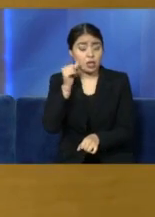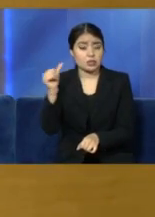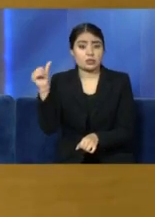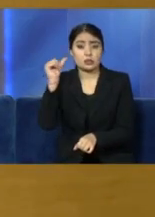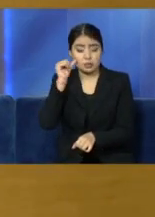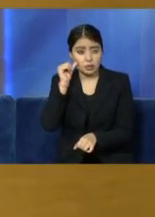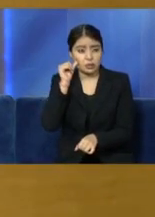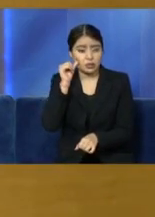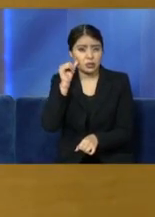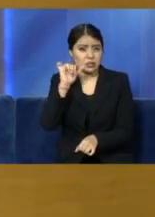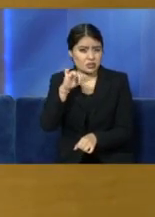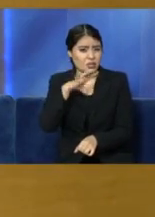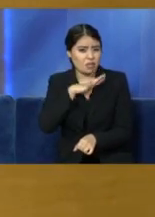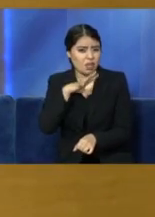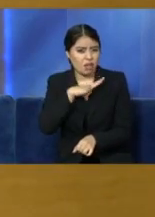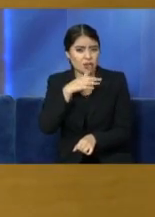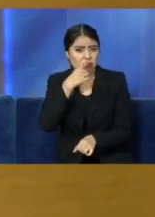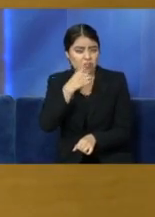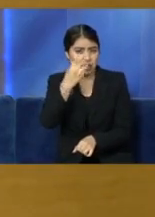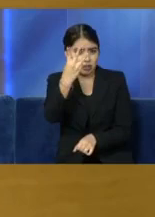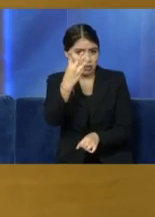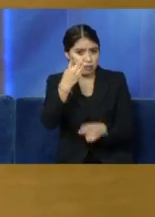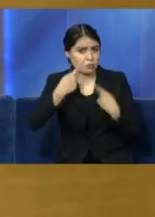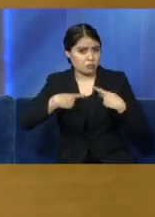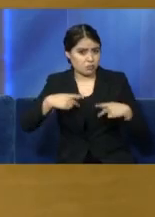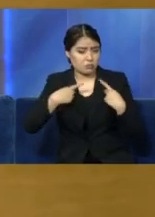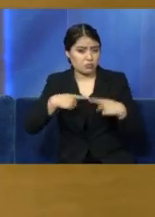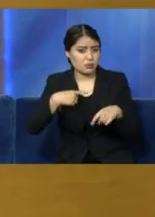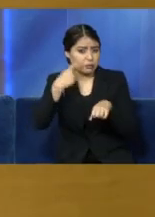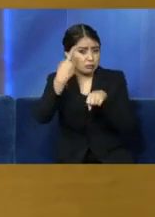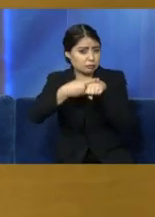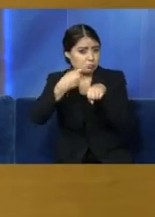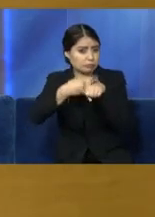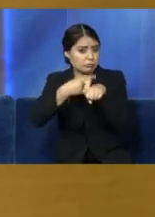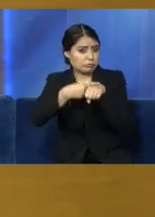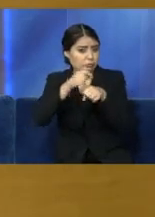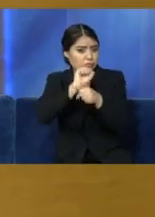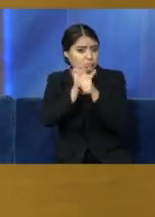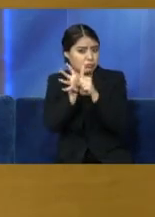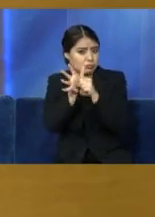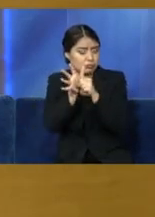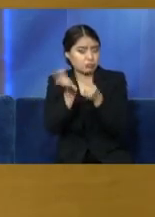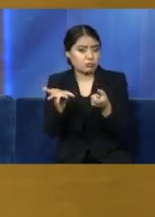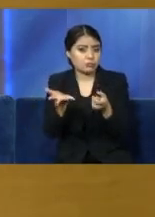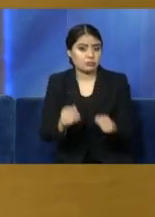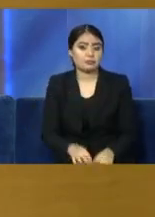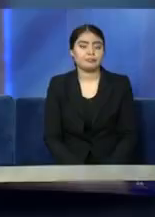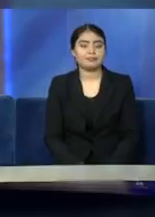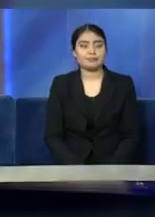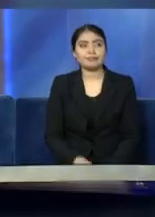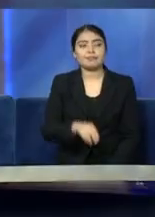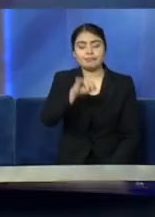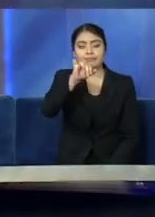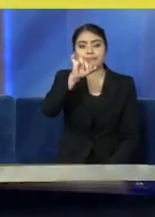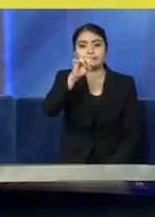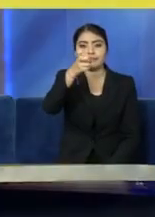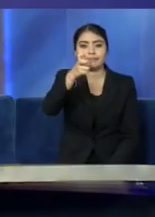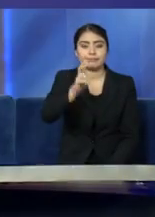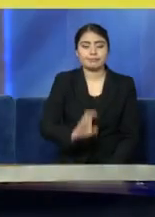entendido de que se presentaron tres casos confirmados. Entiendo la capital, todos, José Antonio. Sí, así es.